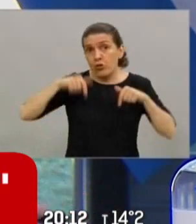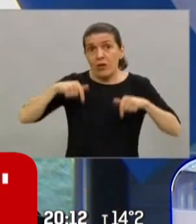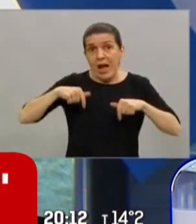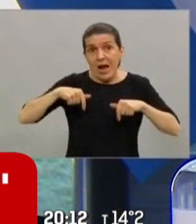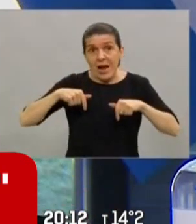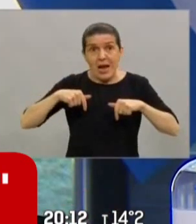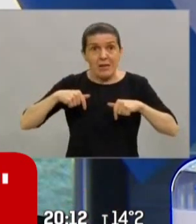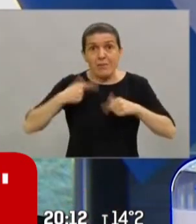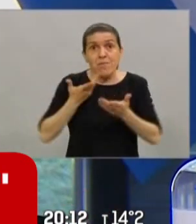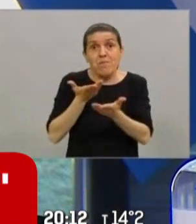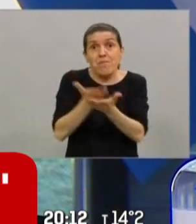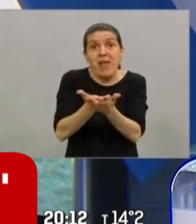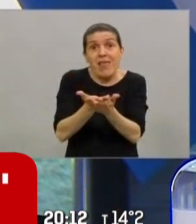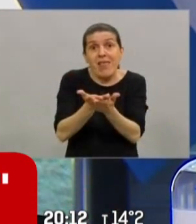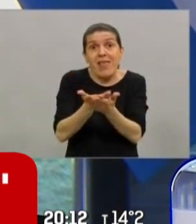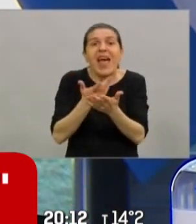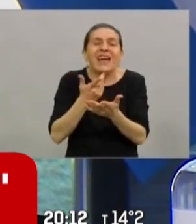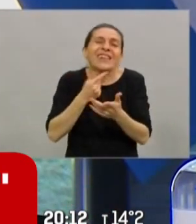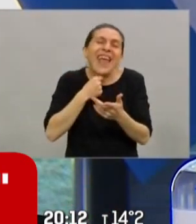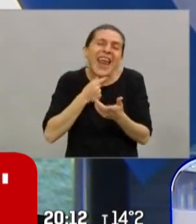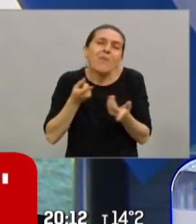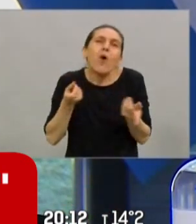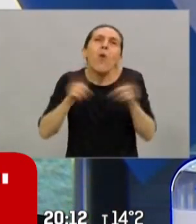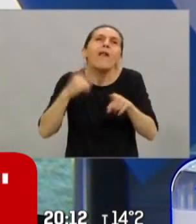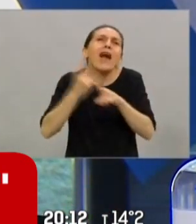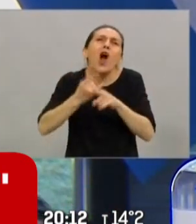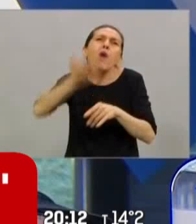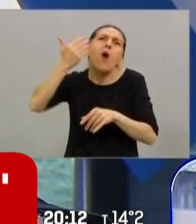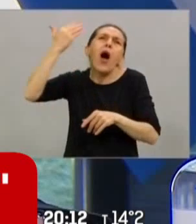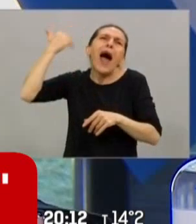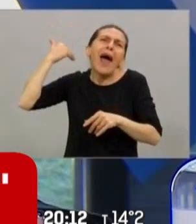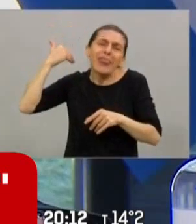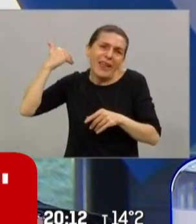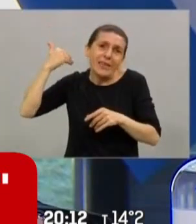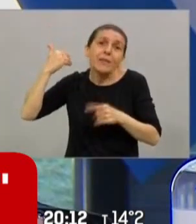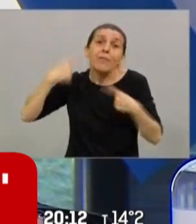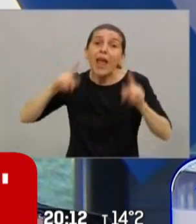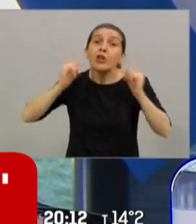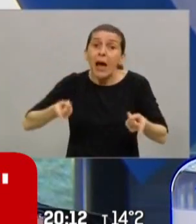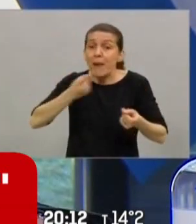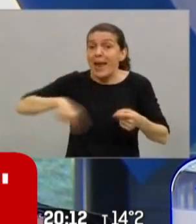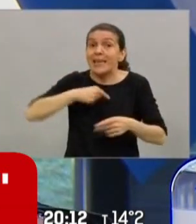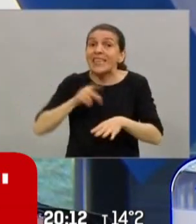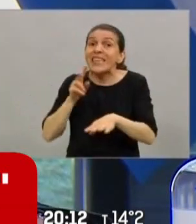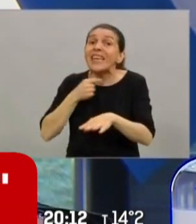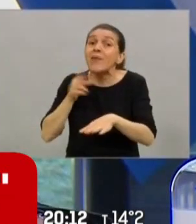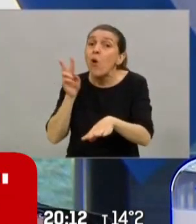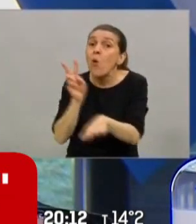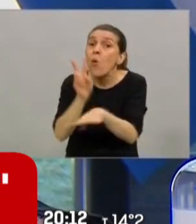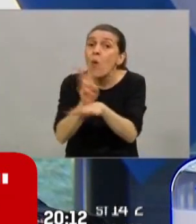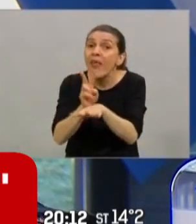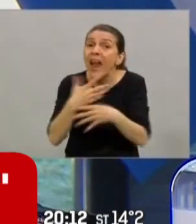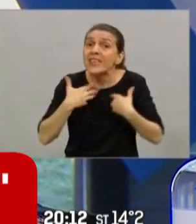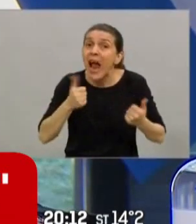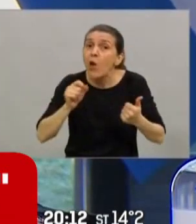queremos volver cuanto antes a nuestra vida habitual. Pero los que estamos aquí queremos preservar la vida de los argentinos.